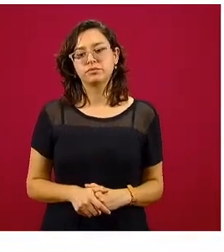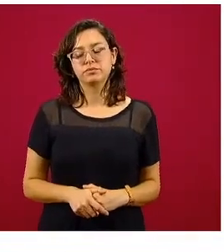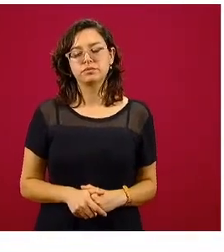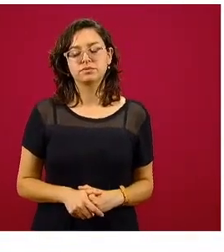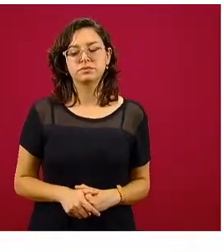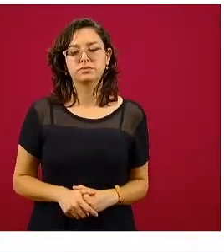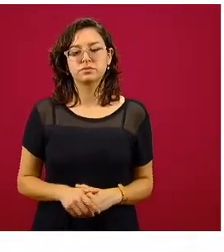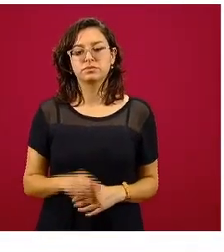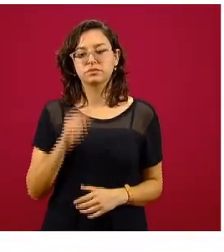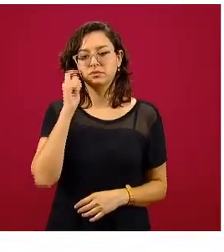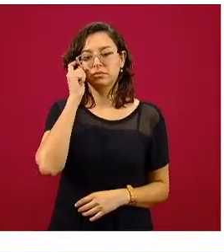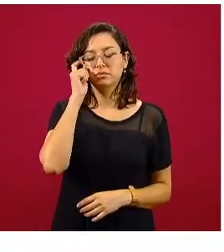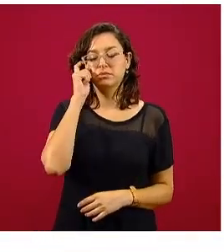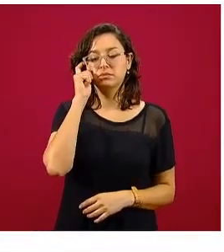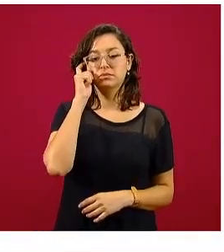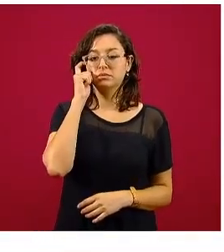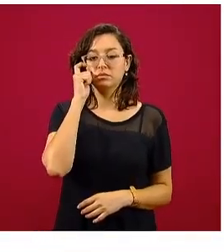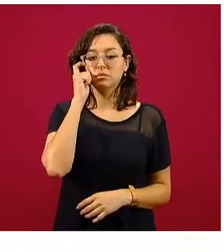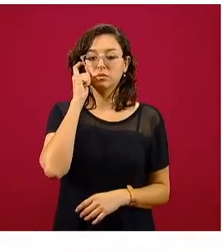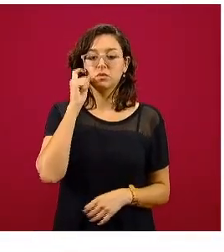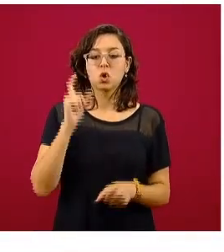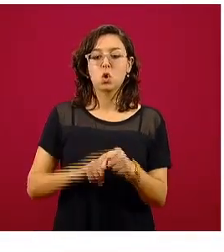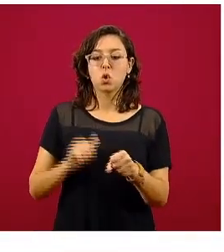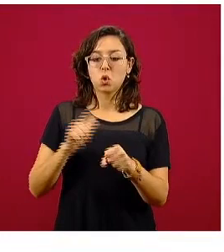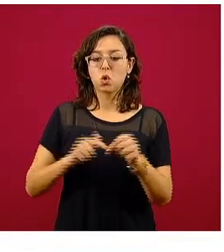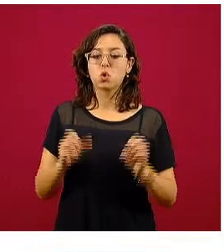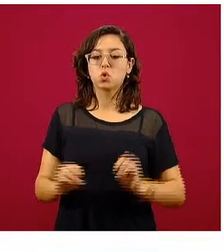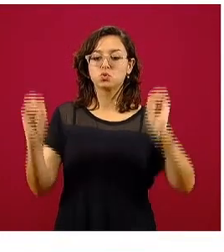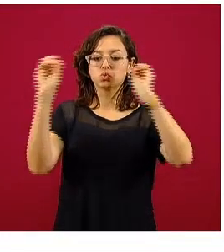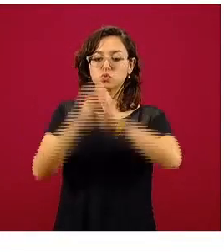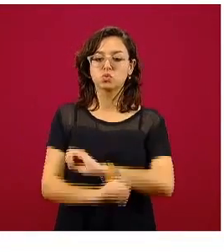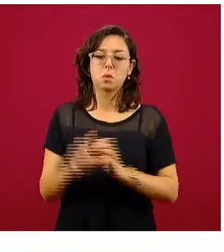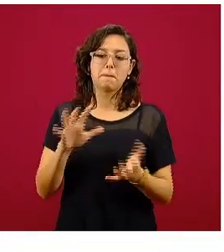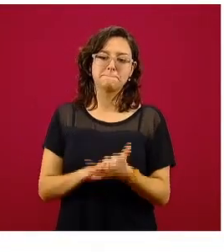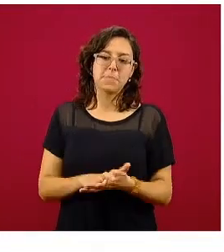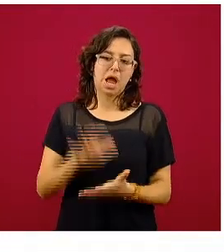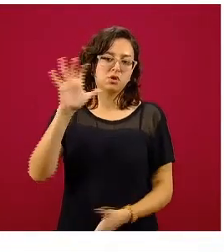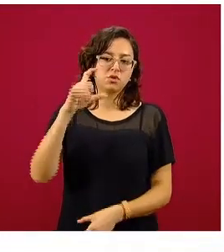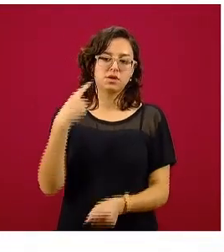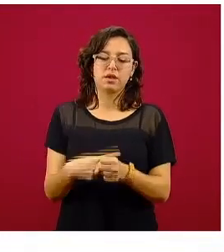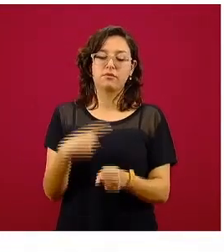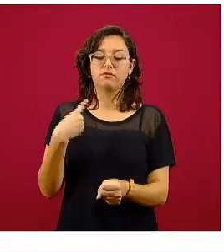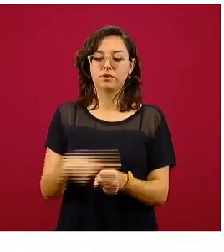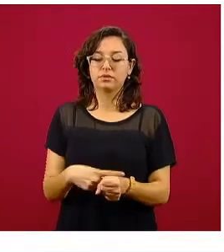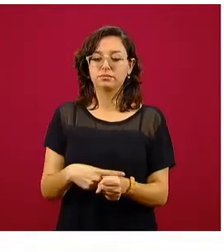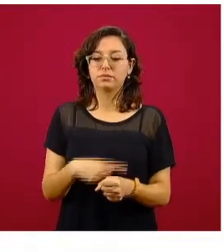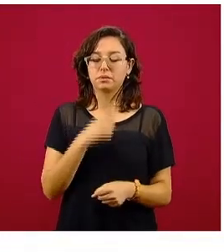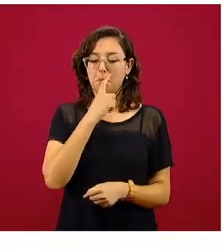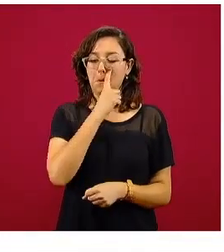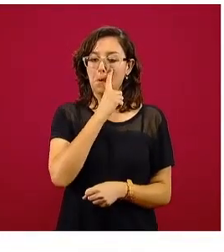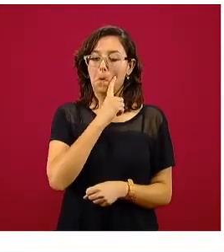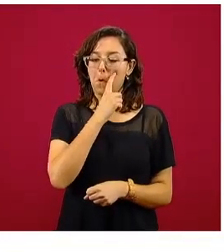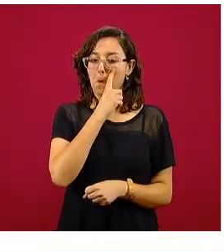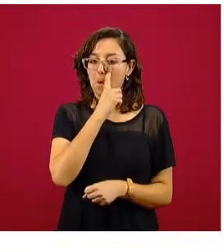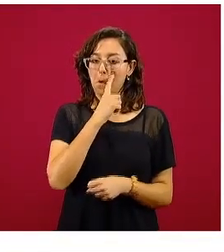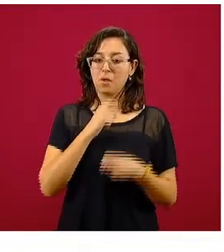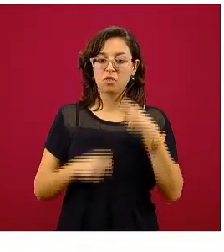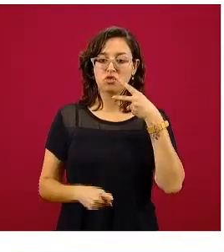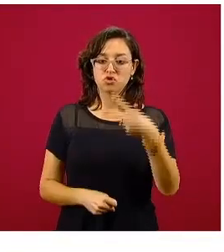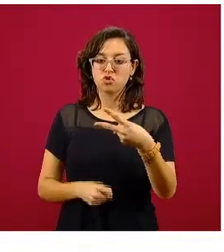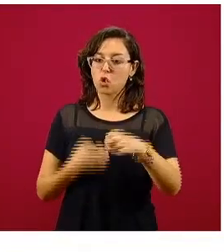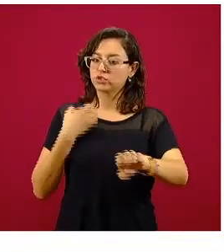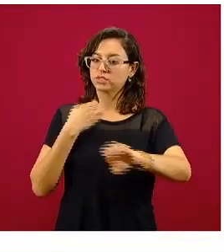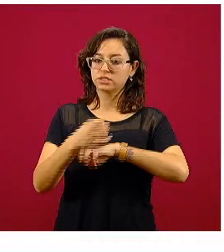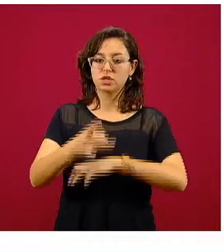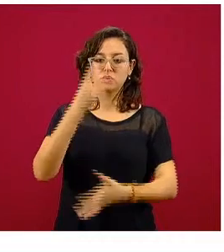los que acumulan la mayor carga de enfermedad, de casos confirmados. Y en este caso, en la nueva escala, son dos los estados